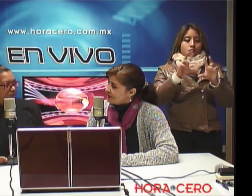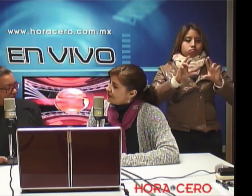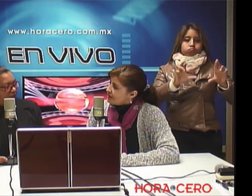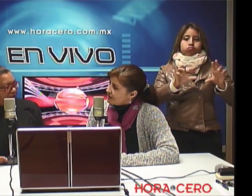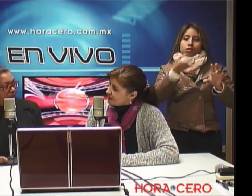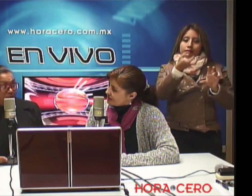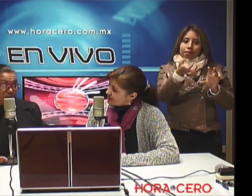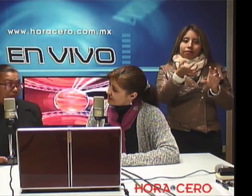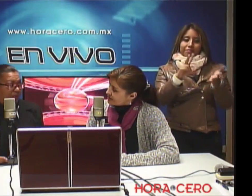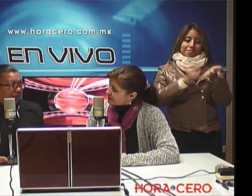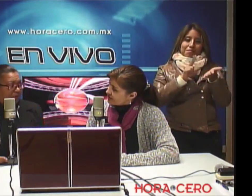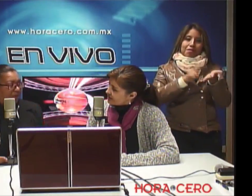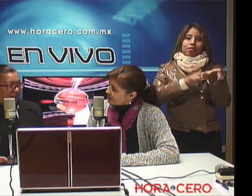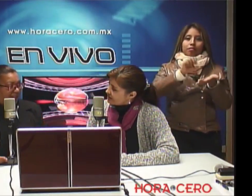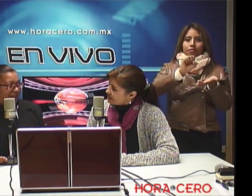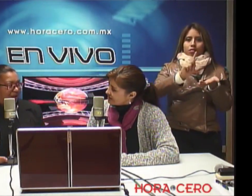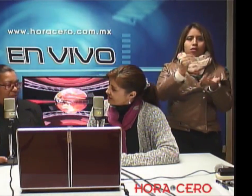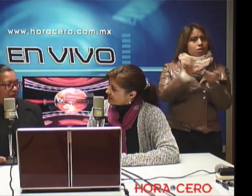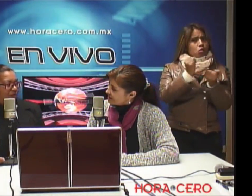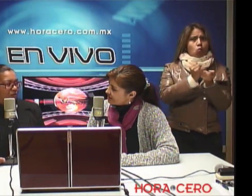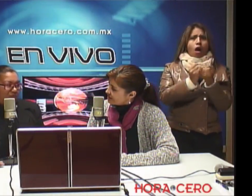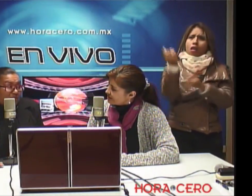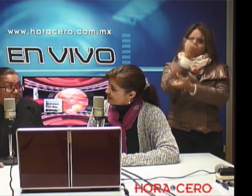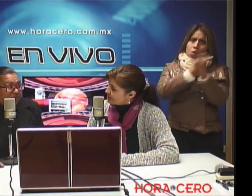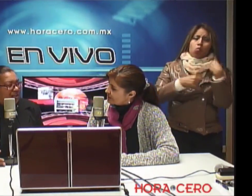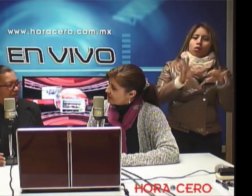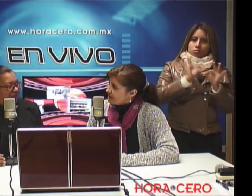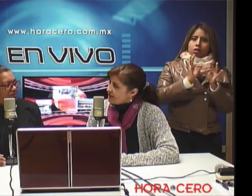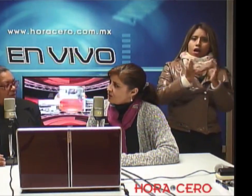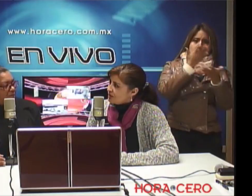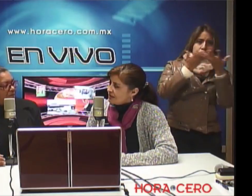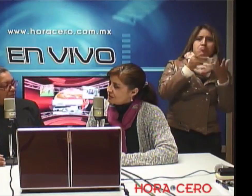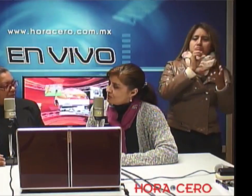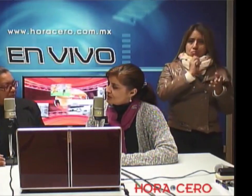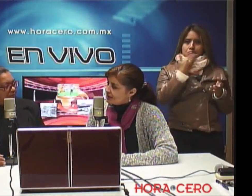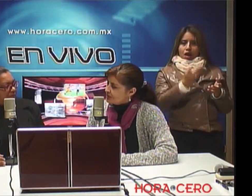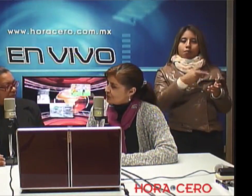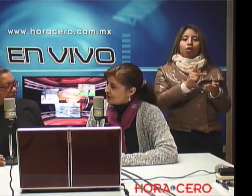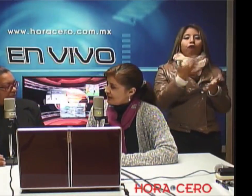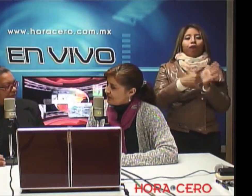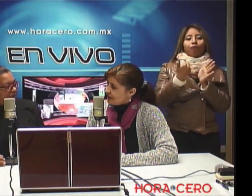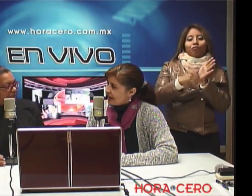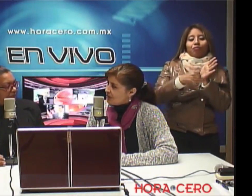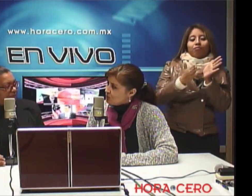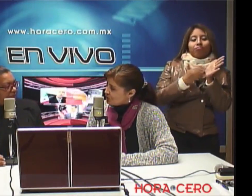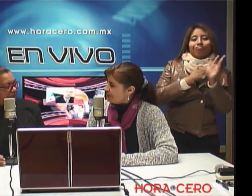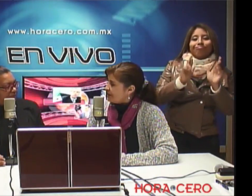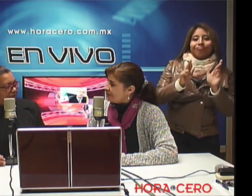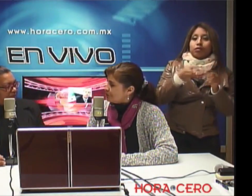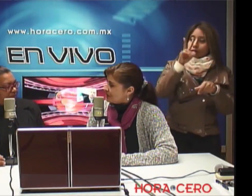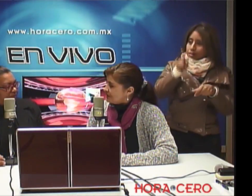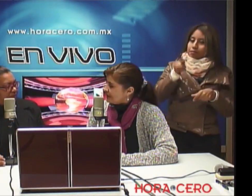Eso es importante porque hay muchas personas preparadas, pero sus estudios no están avalados. No, y es importante porque hay